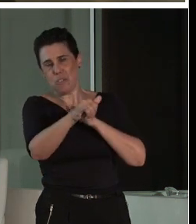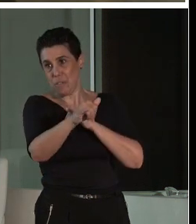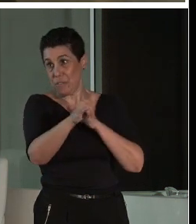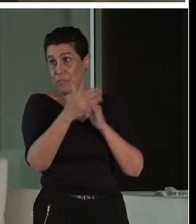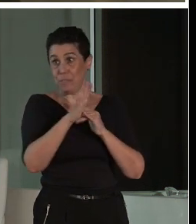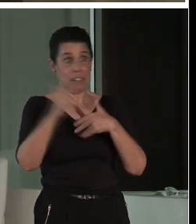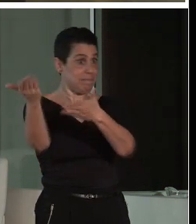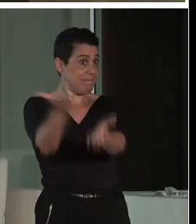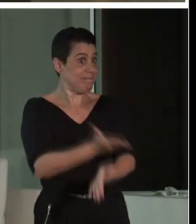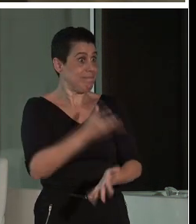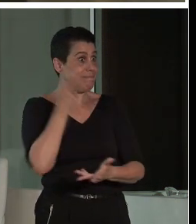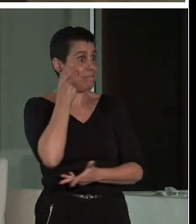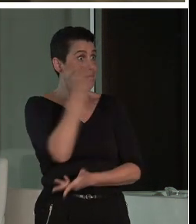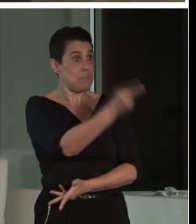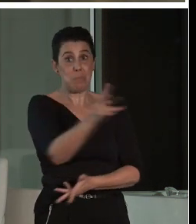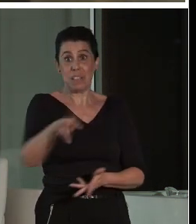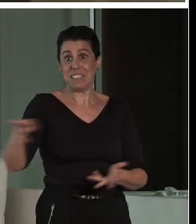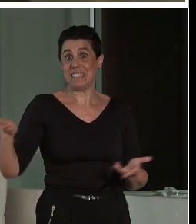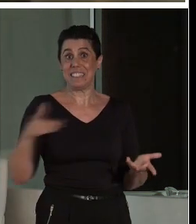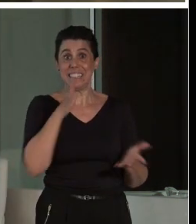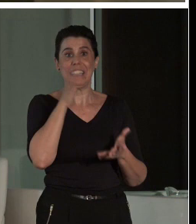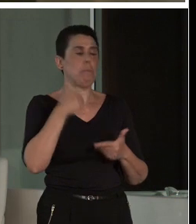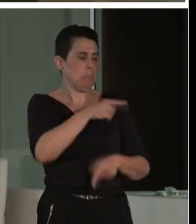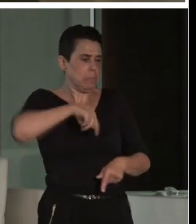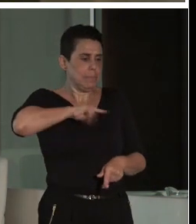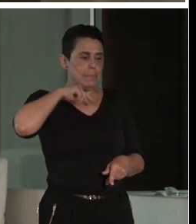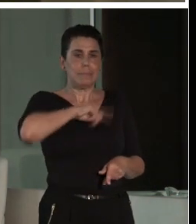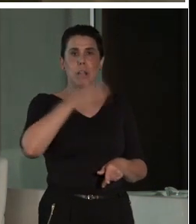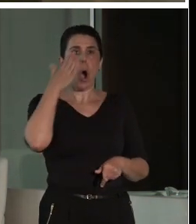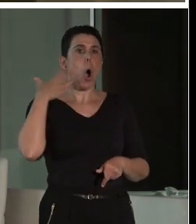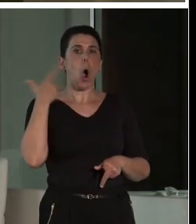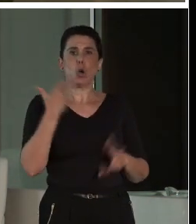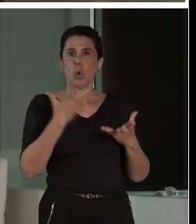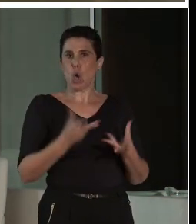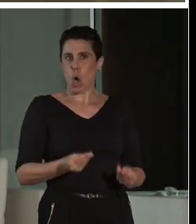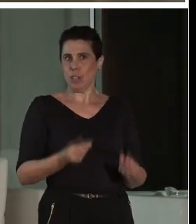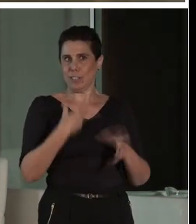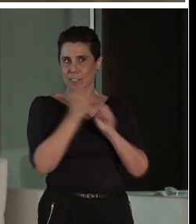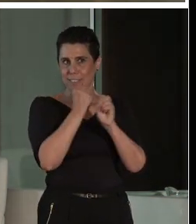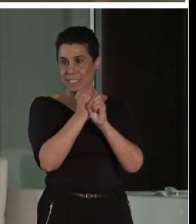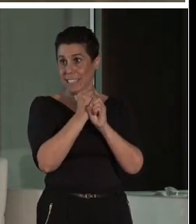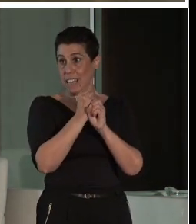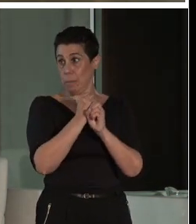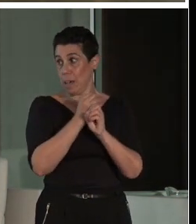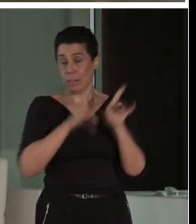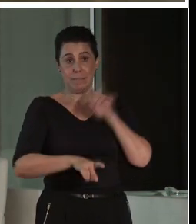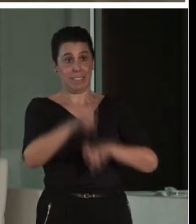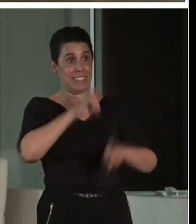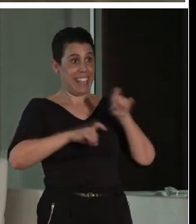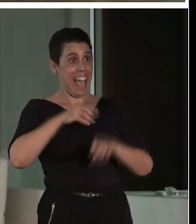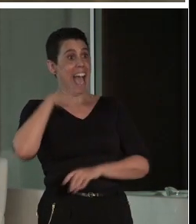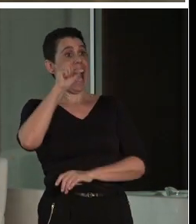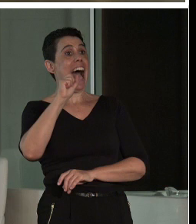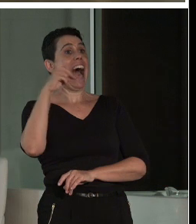visitéis porque estamos, la verdad es que orgullosos del acabado. Y, sobre todo, pues, vuelvo, empecé con Aldo Rossi y